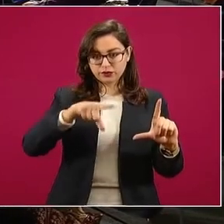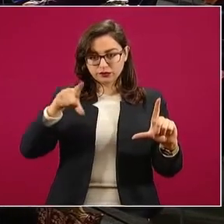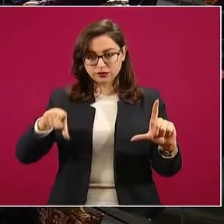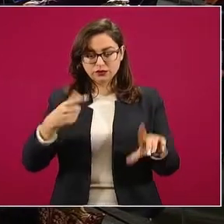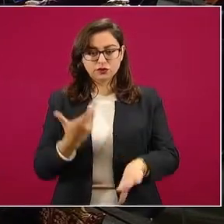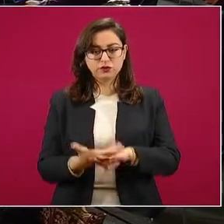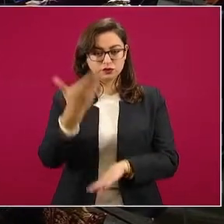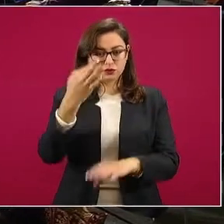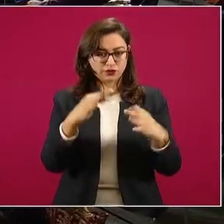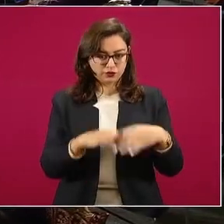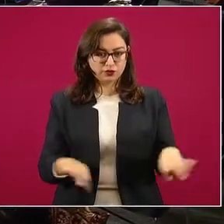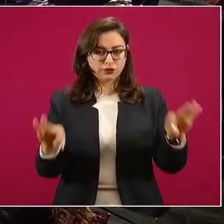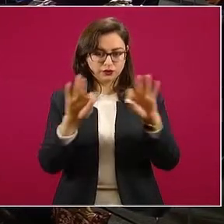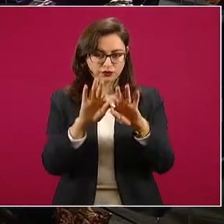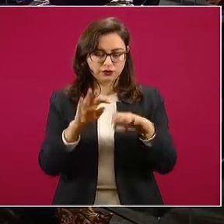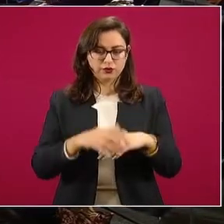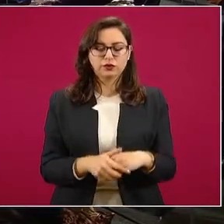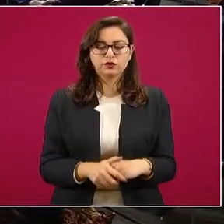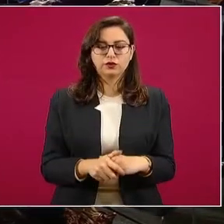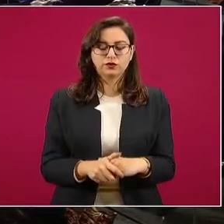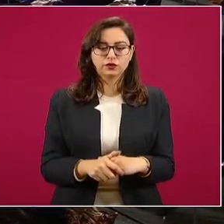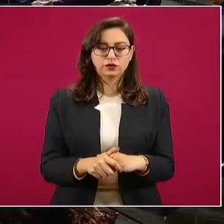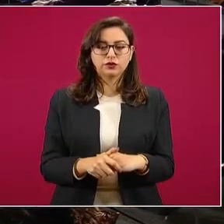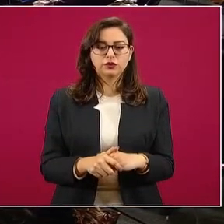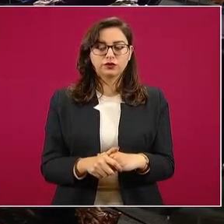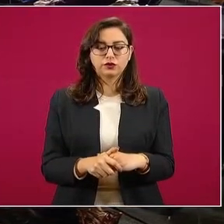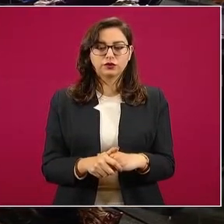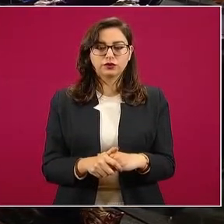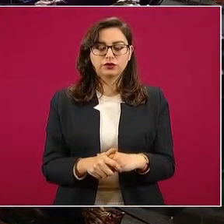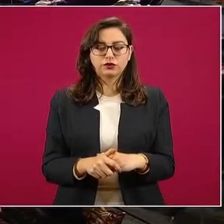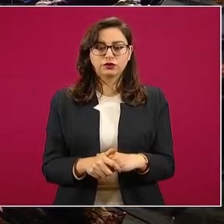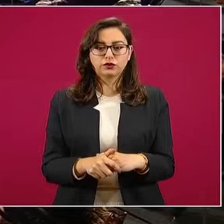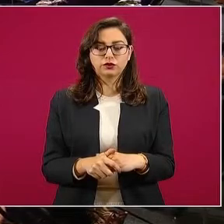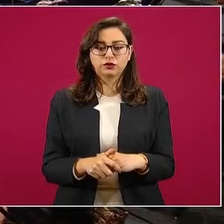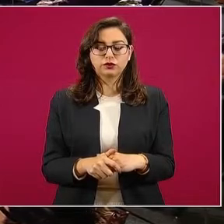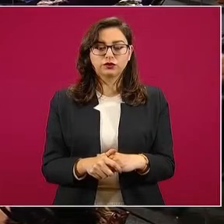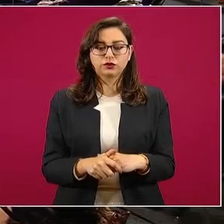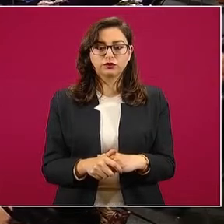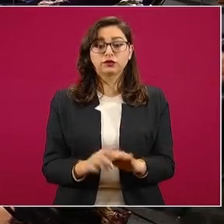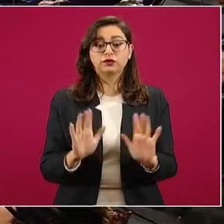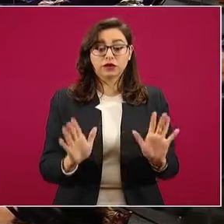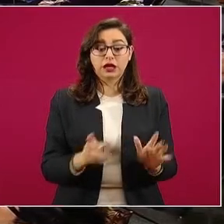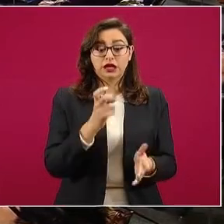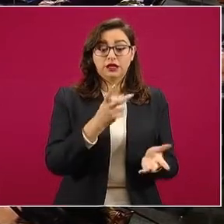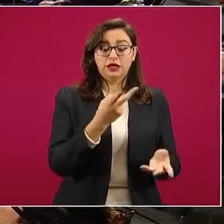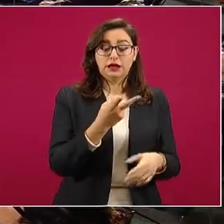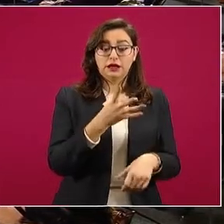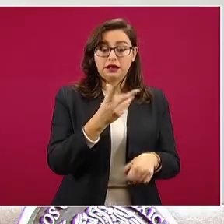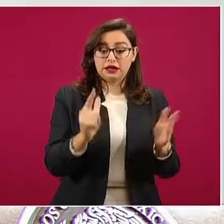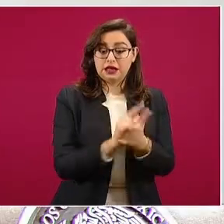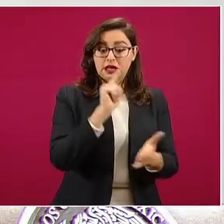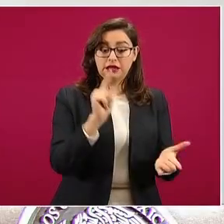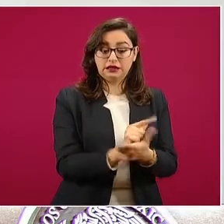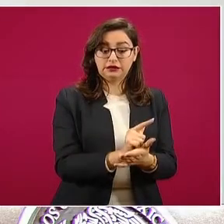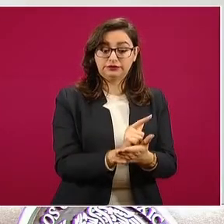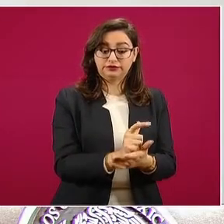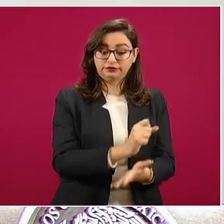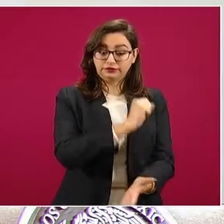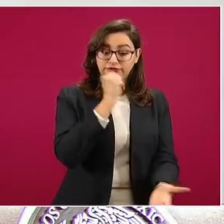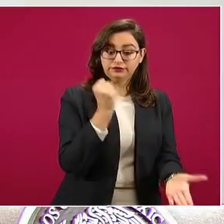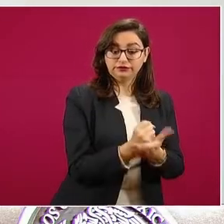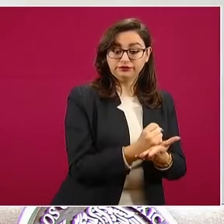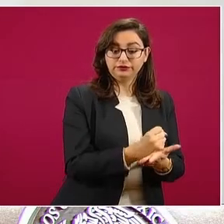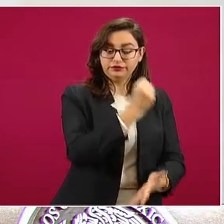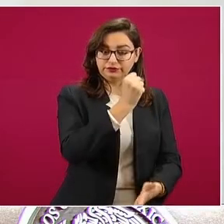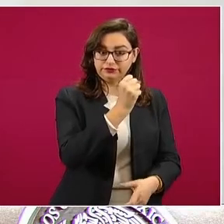de cómo ha crecido su contratación desde que se aprobó el llamado a